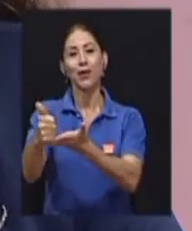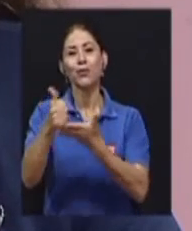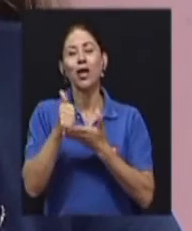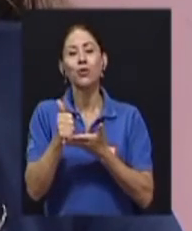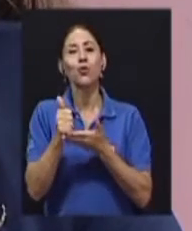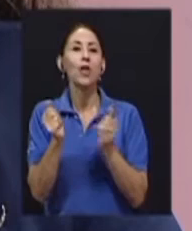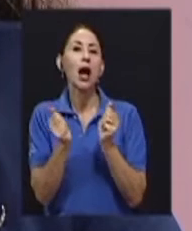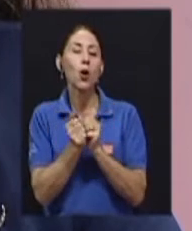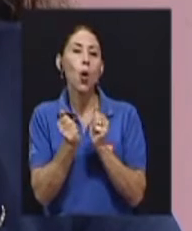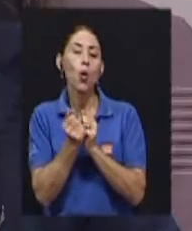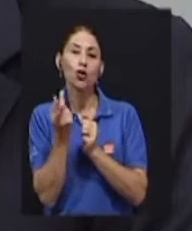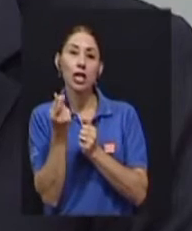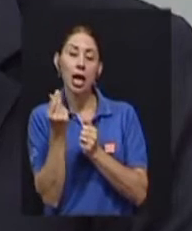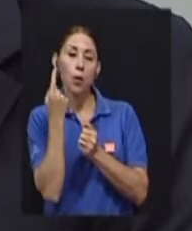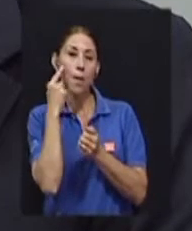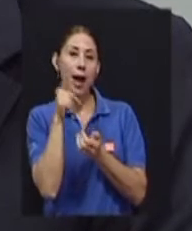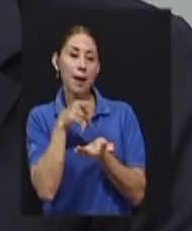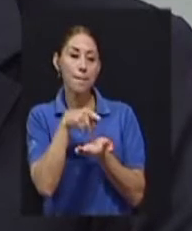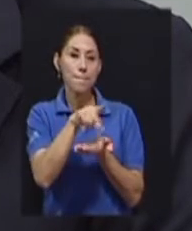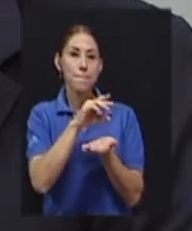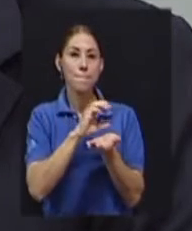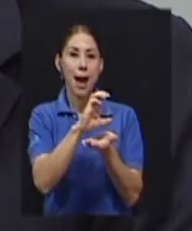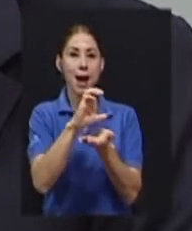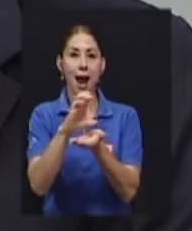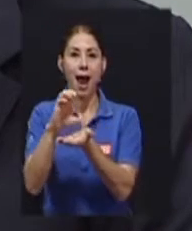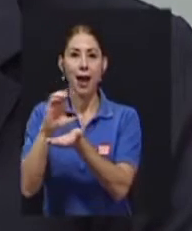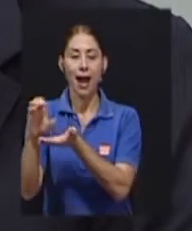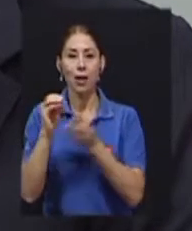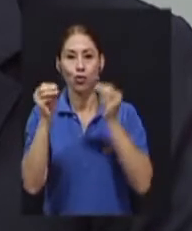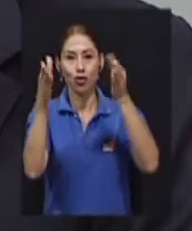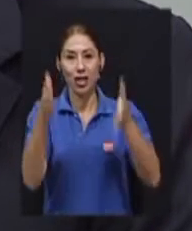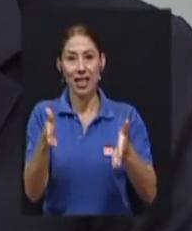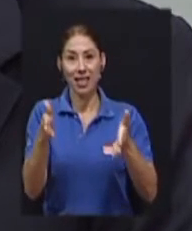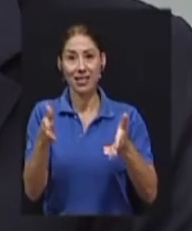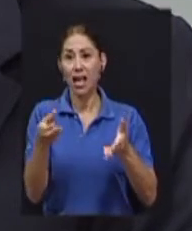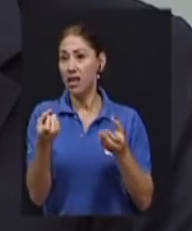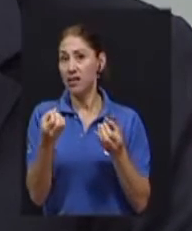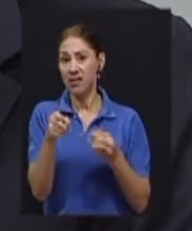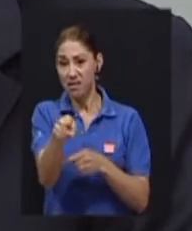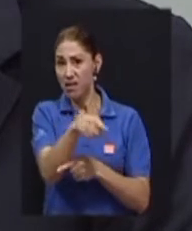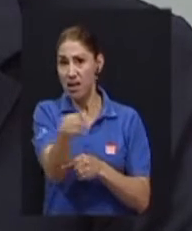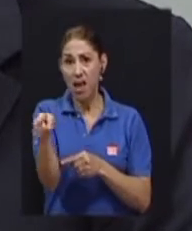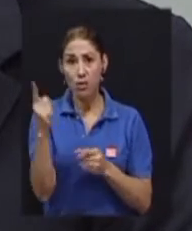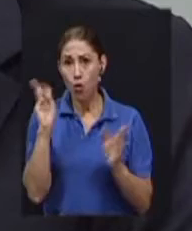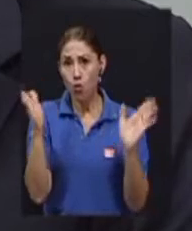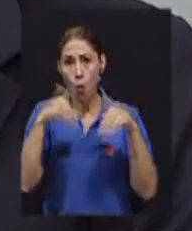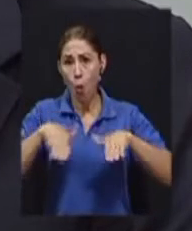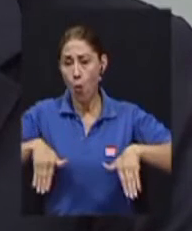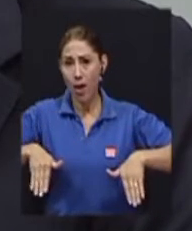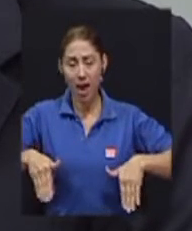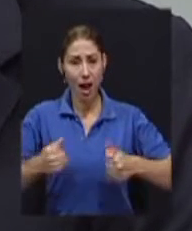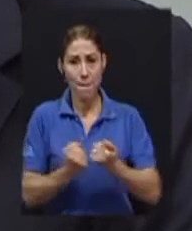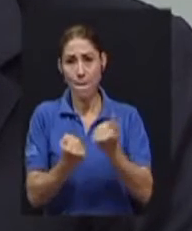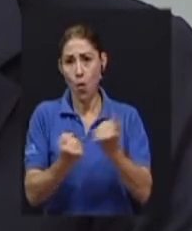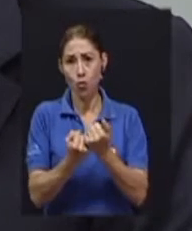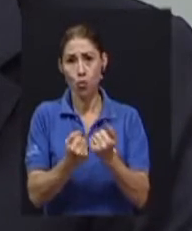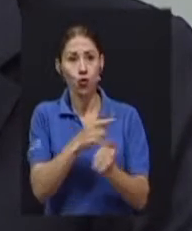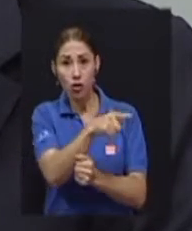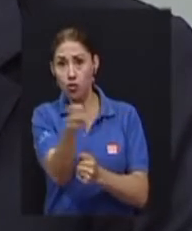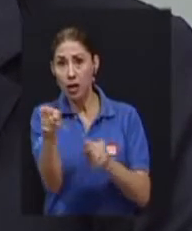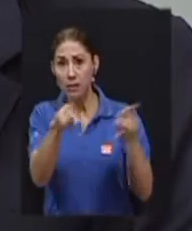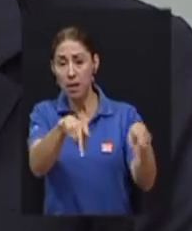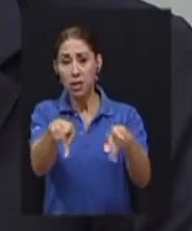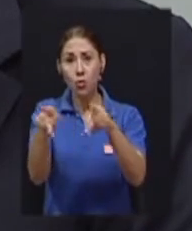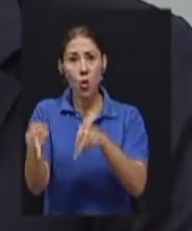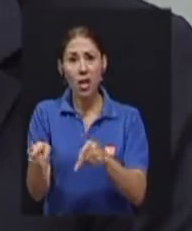salarios de nuestros docentes. Sin esta colaboración, sin el apoyo de todas las empresas y personas, nosotros no podríamos ser una